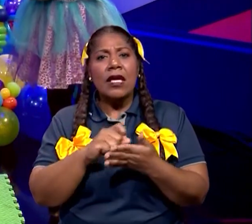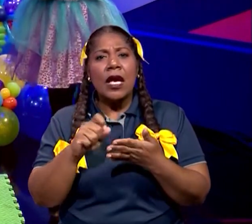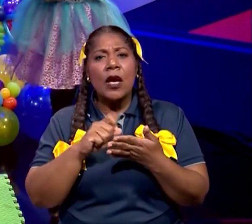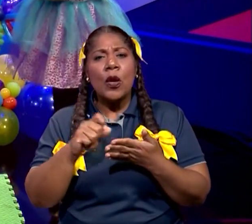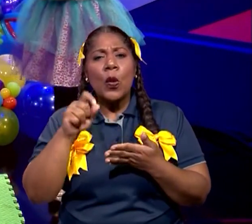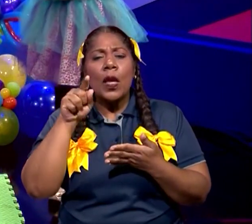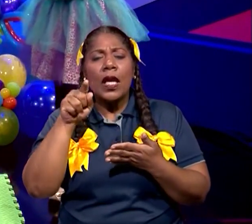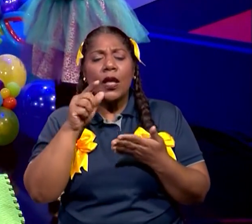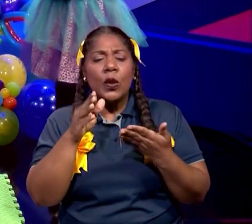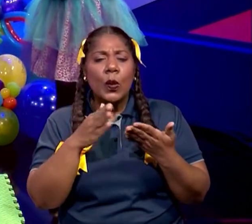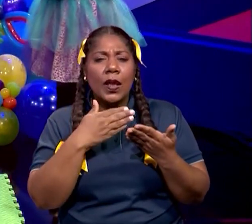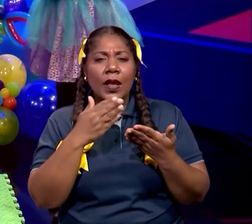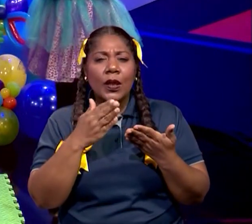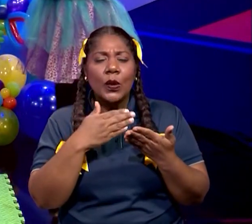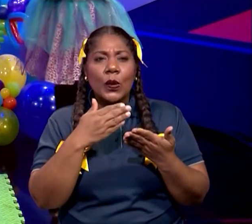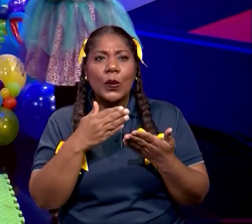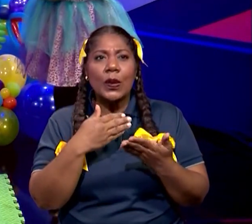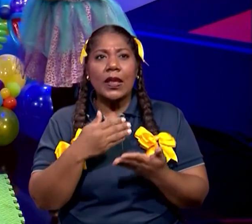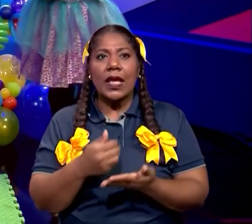visitas, Jennifer?